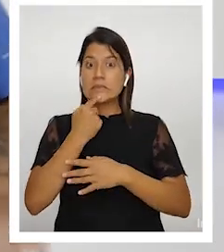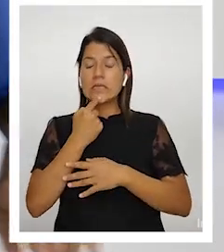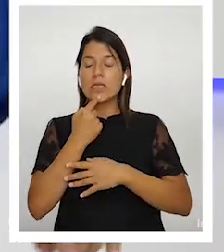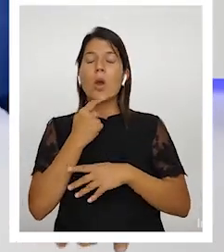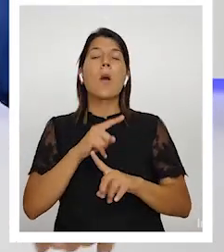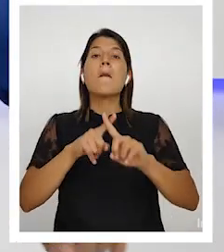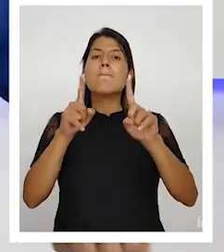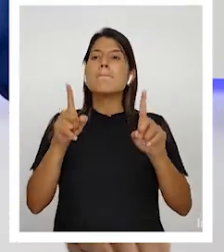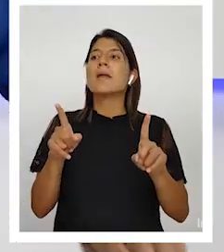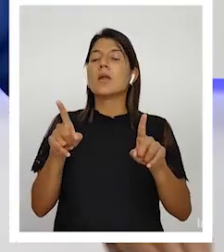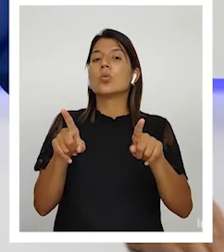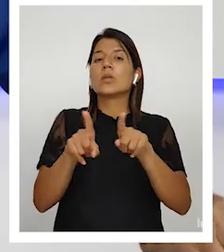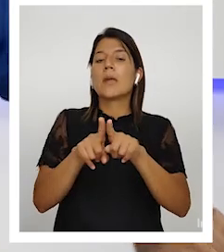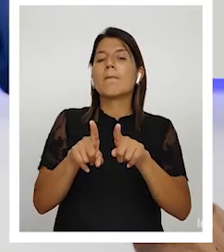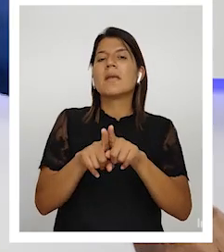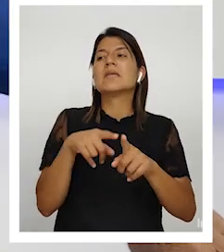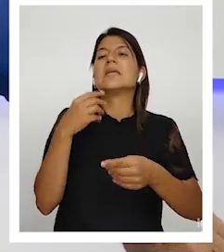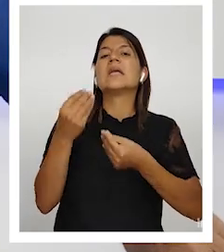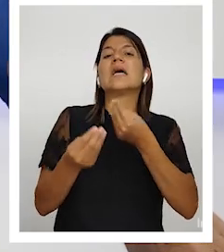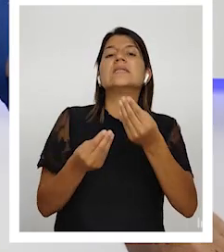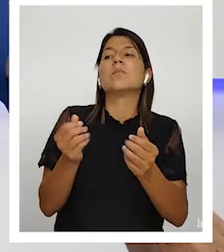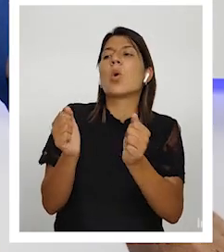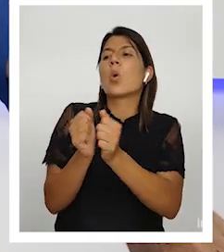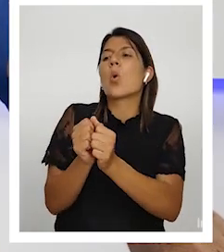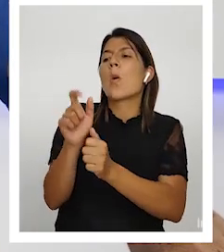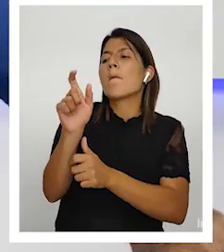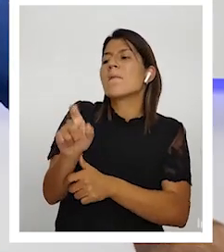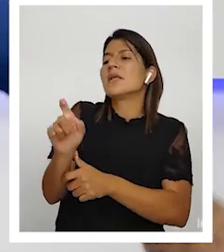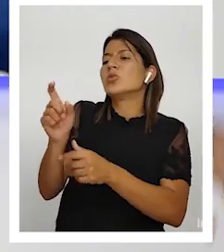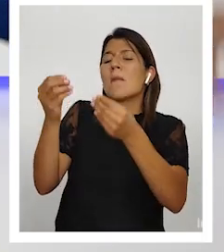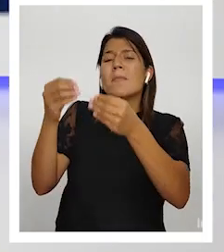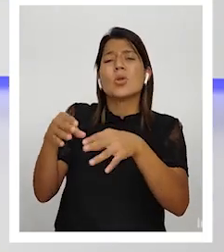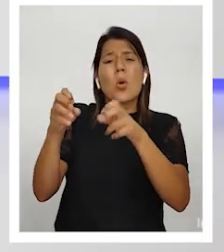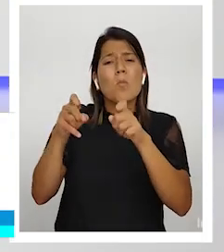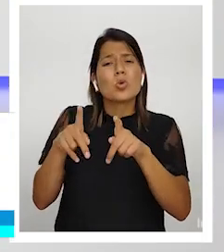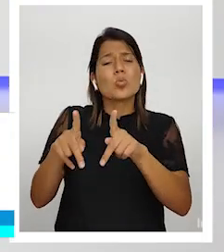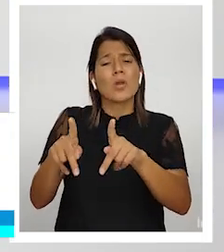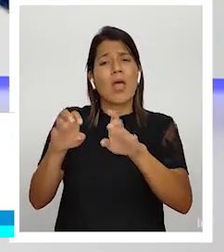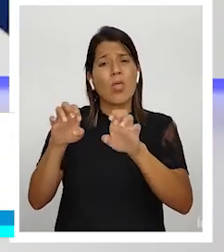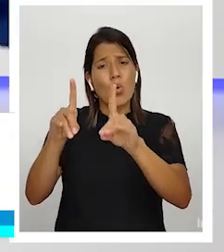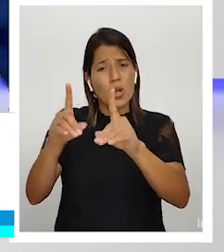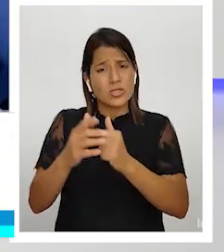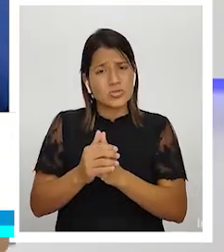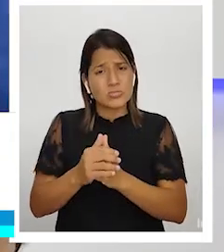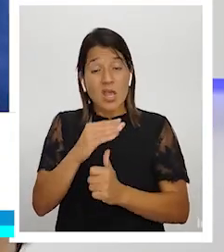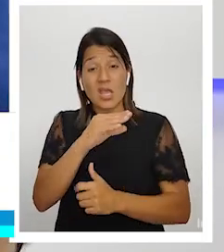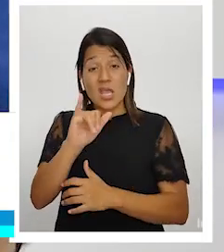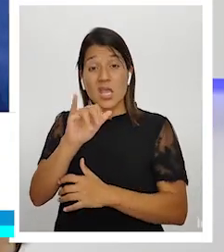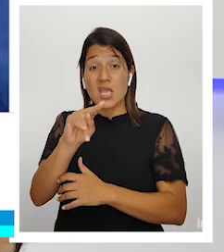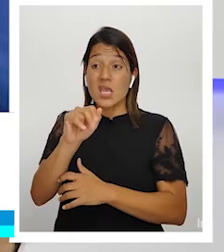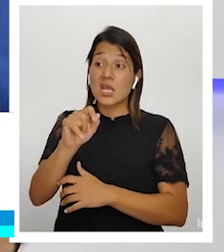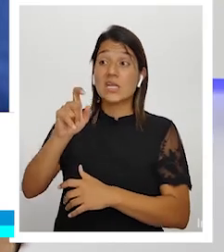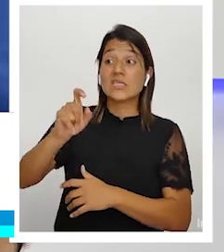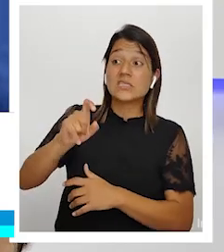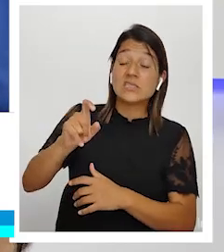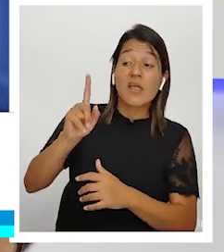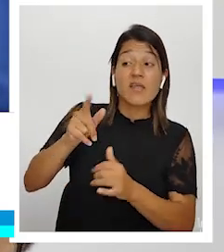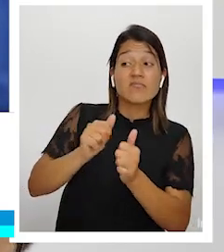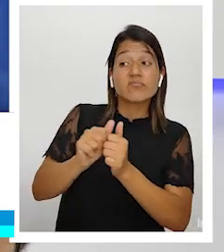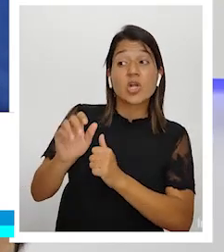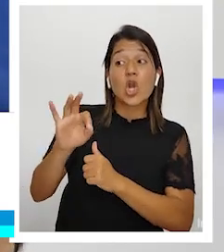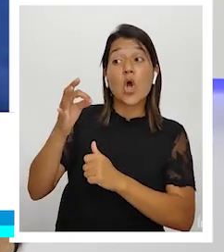hacemos con la gente que perdió la oportunidad educativa y que Lina les dice tienen que tener el noveno año tienen que tener